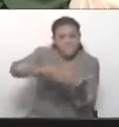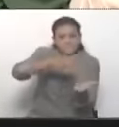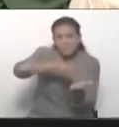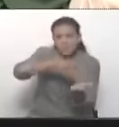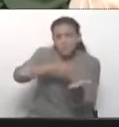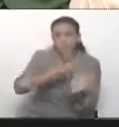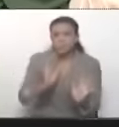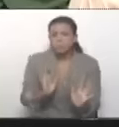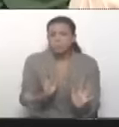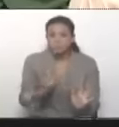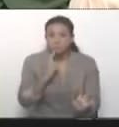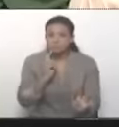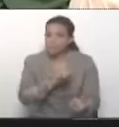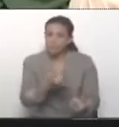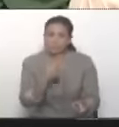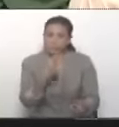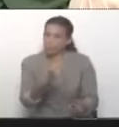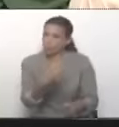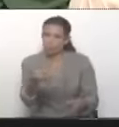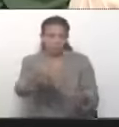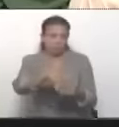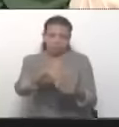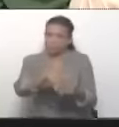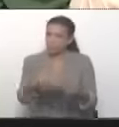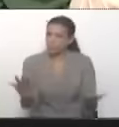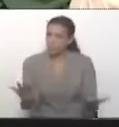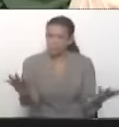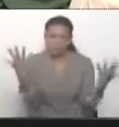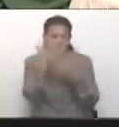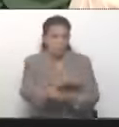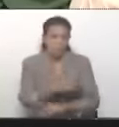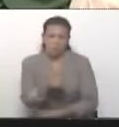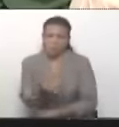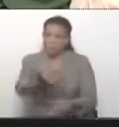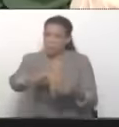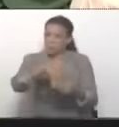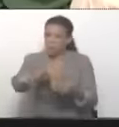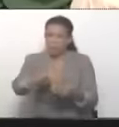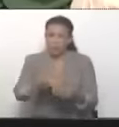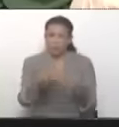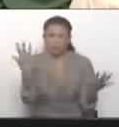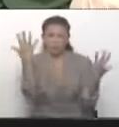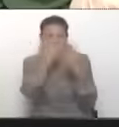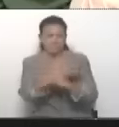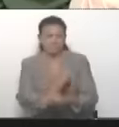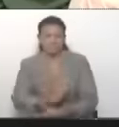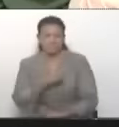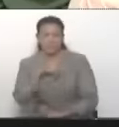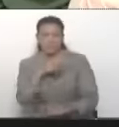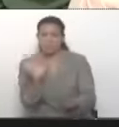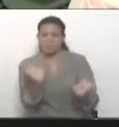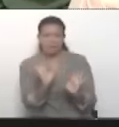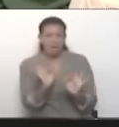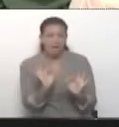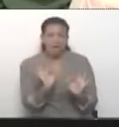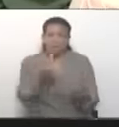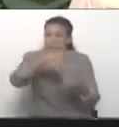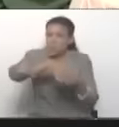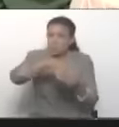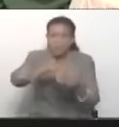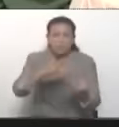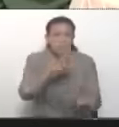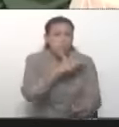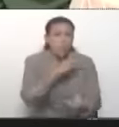y efectivamente decían, eso no se parece nada a un proceso electoral. Para nada era una elección.